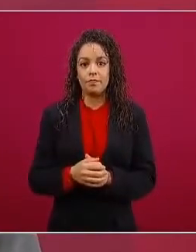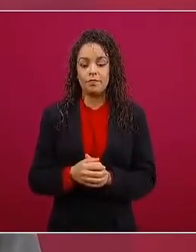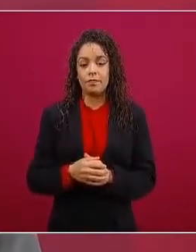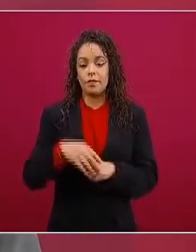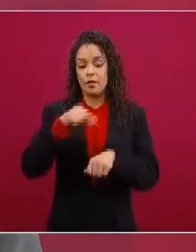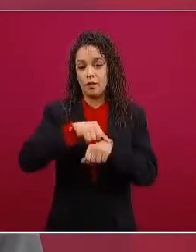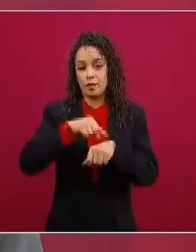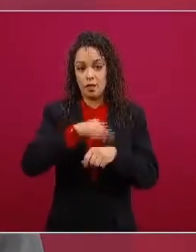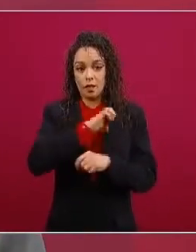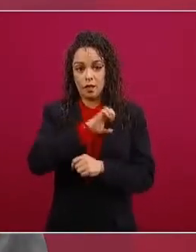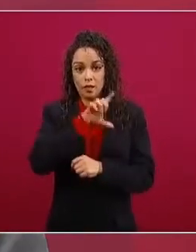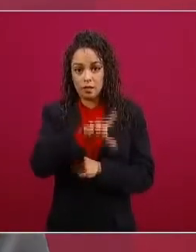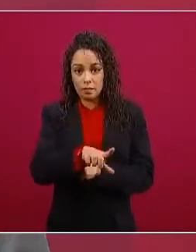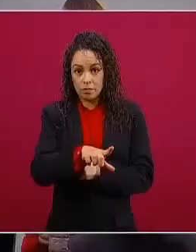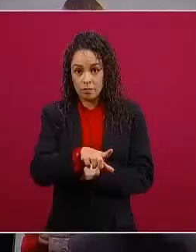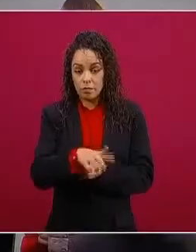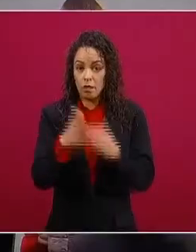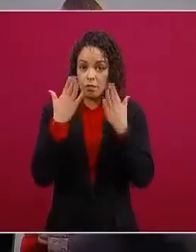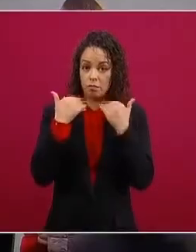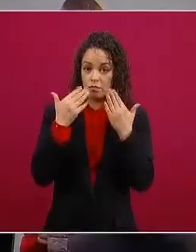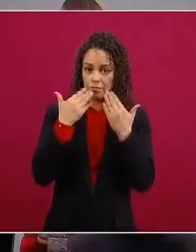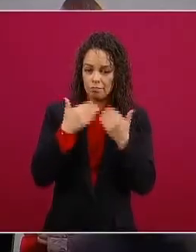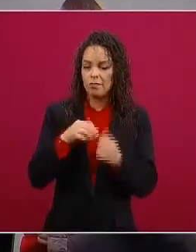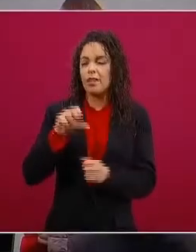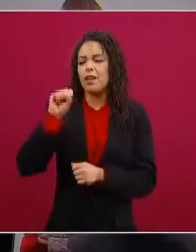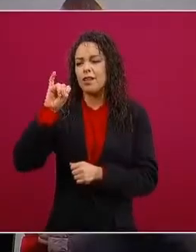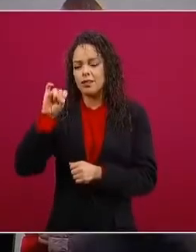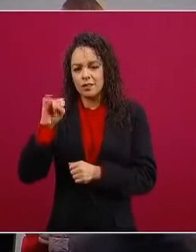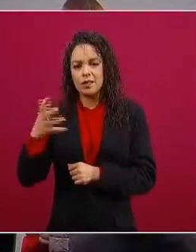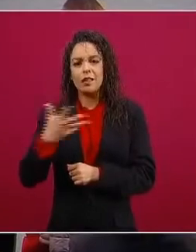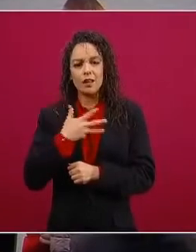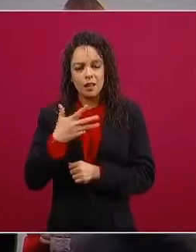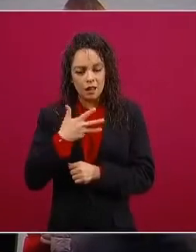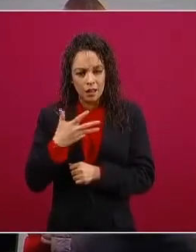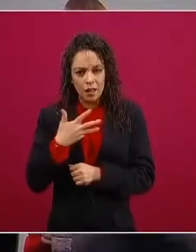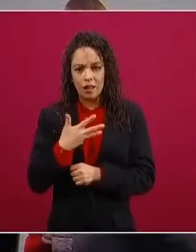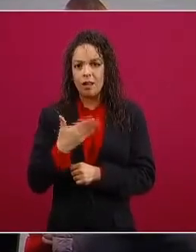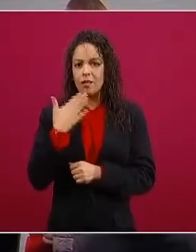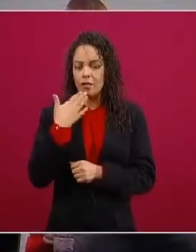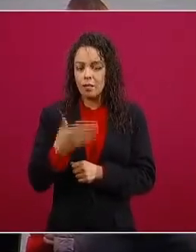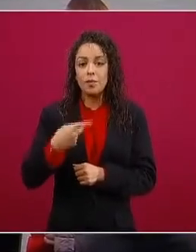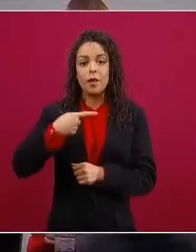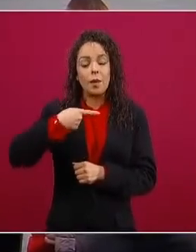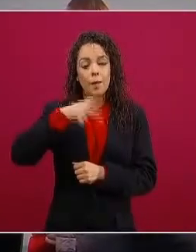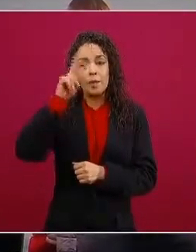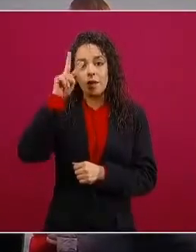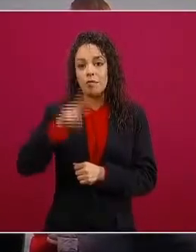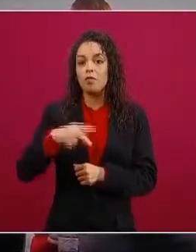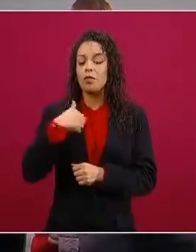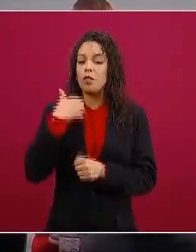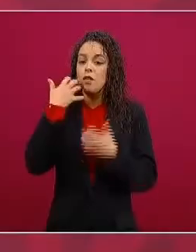pero queremos estar bien preparados